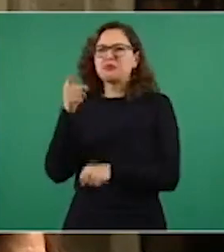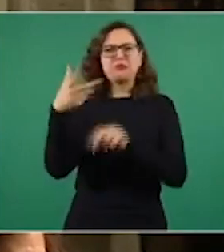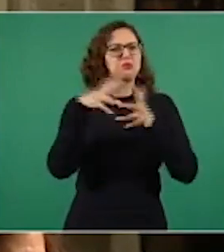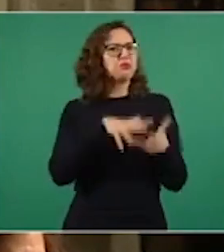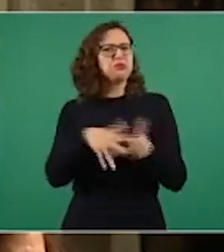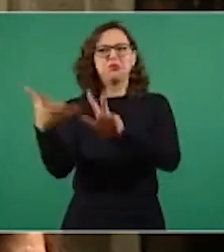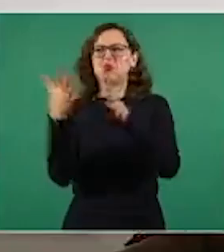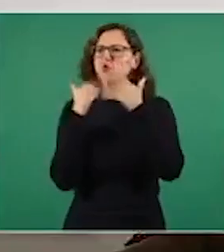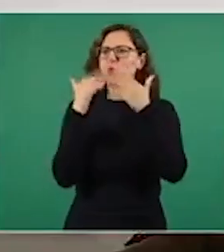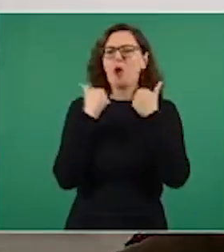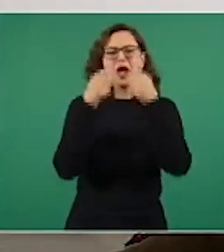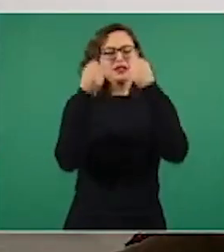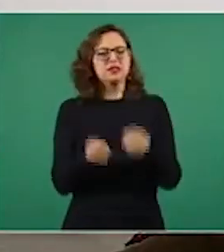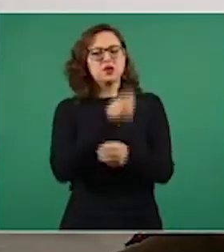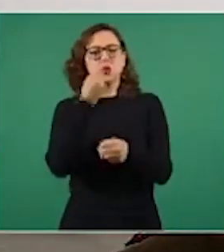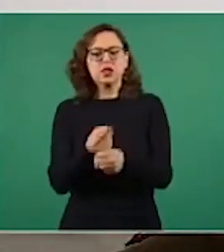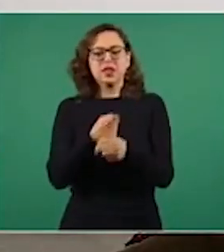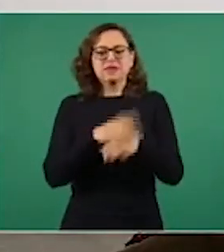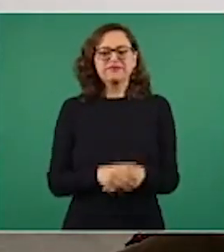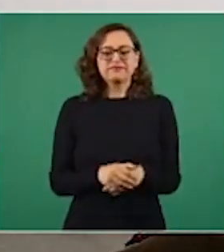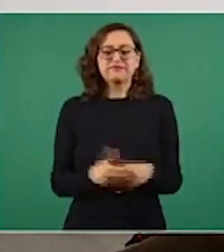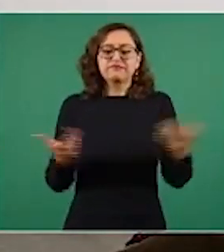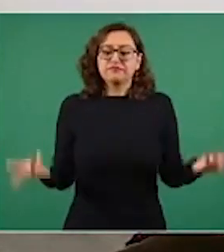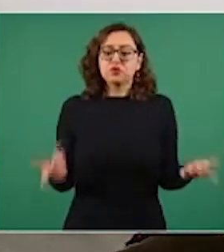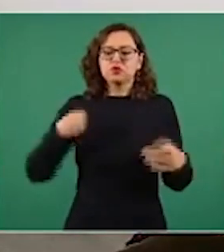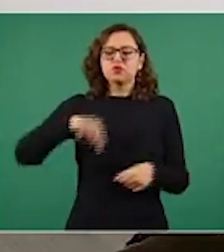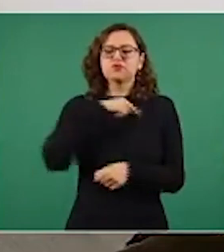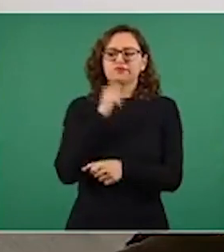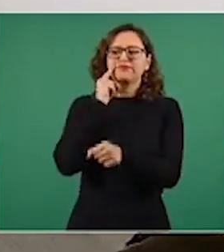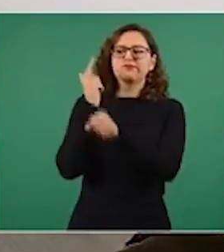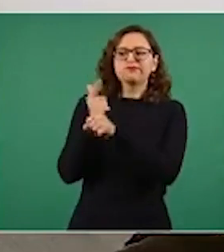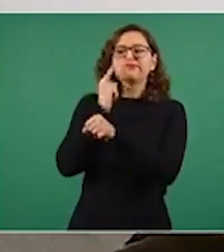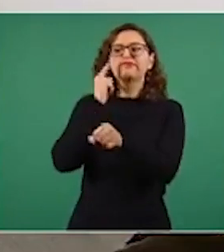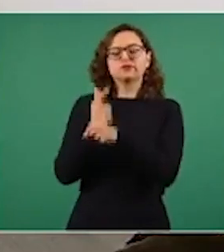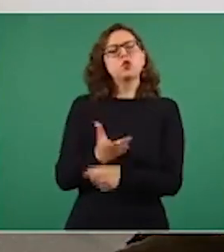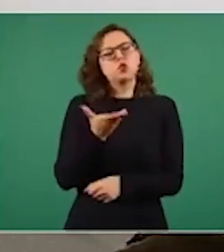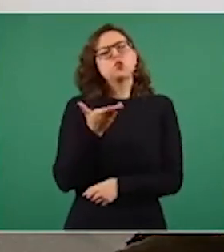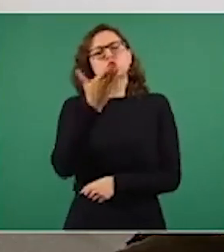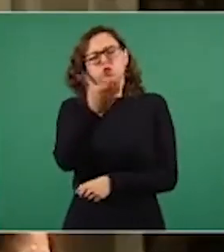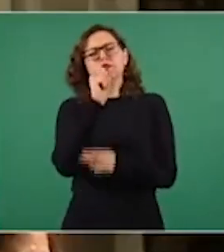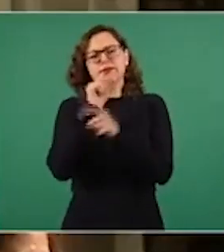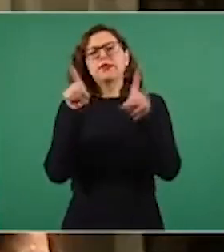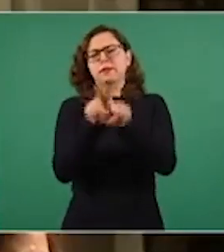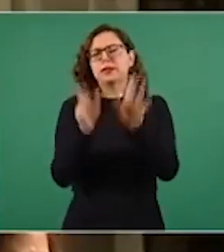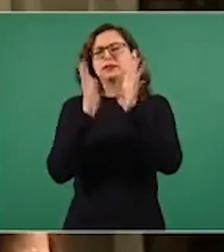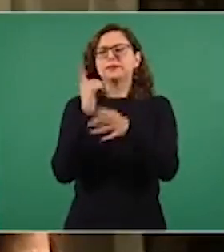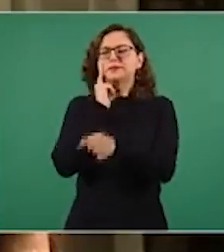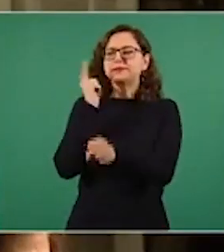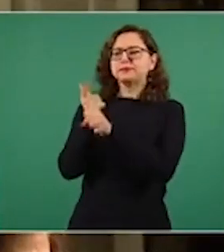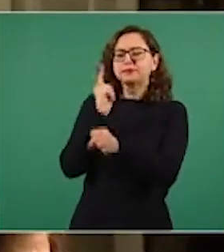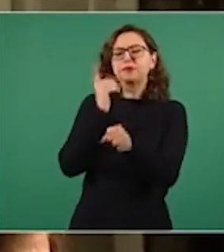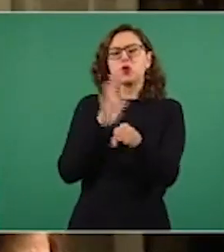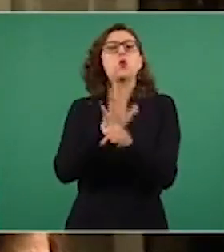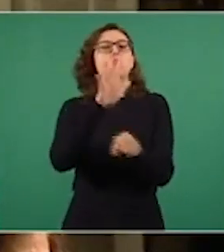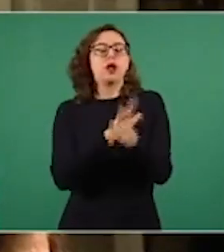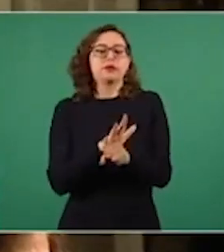encontrado una constante, y usted también la ha mencionado. Es la complicidad que está generándose entre funcionarios que tienen mucho tiempo